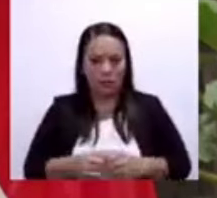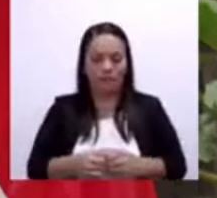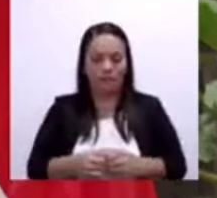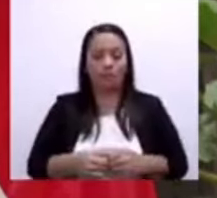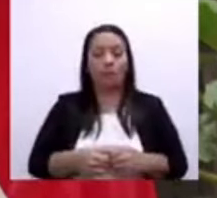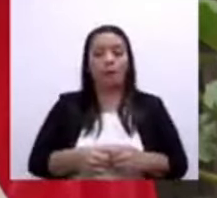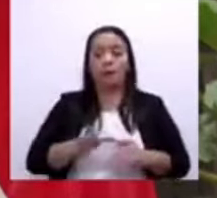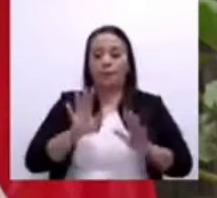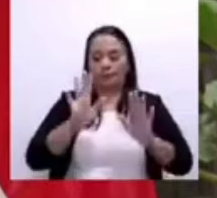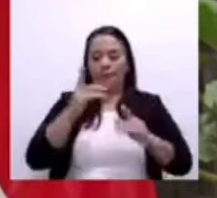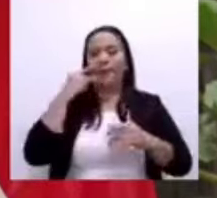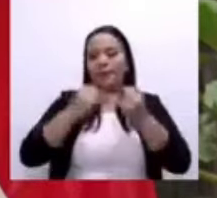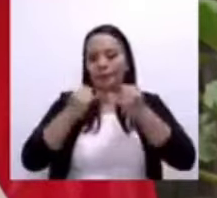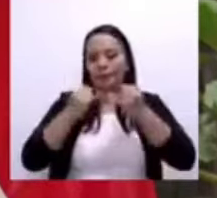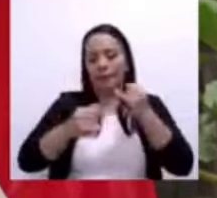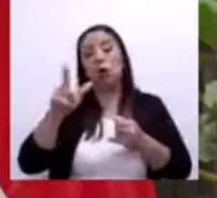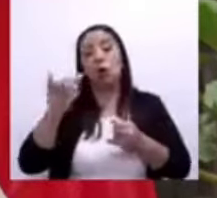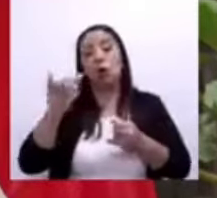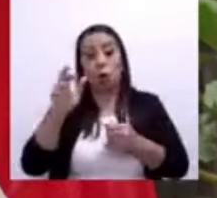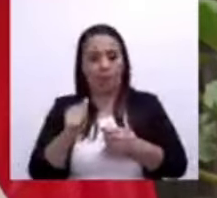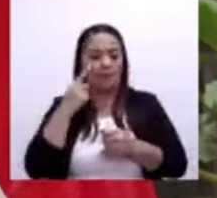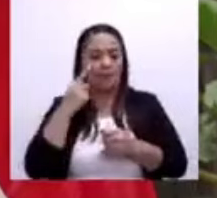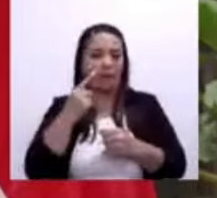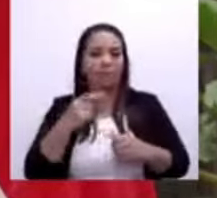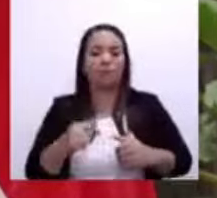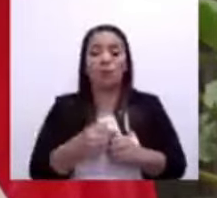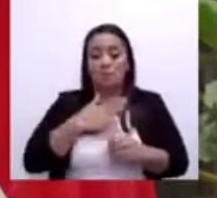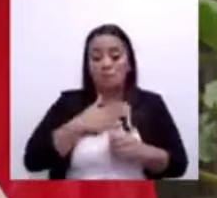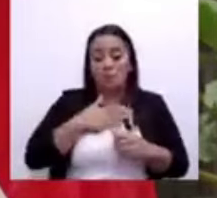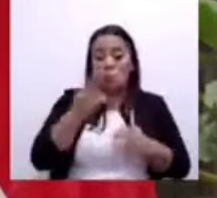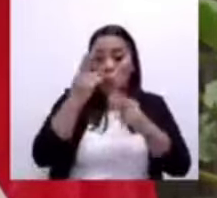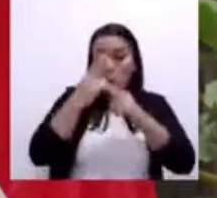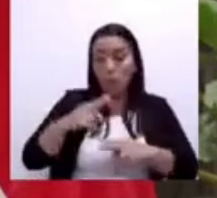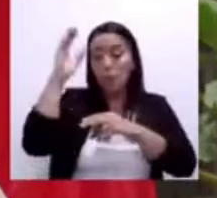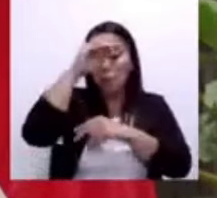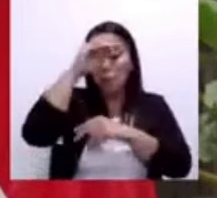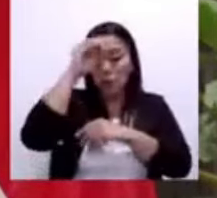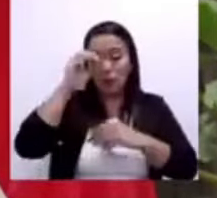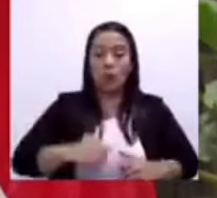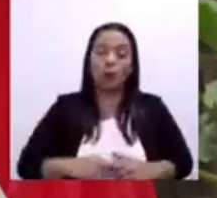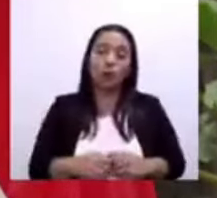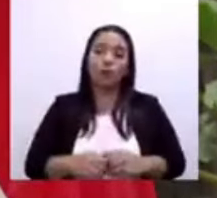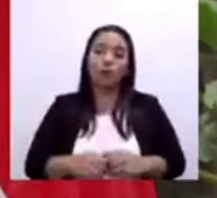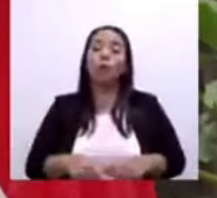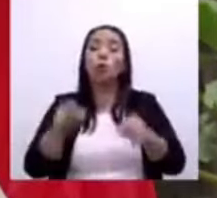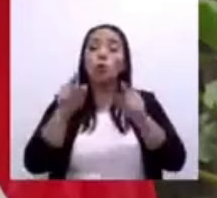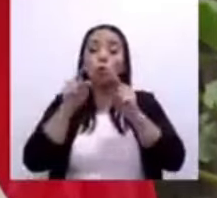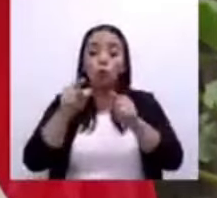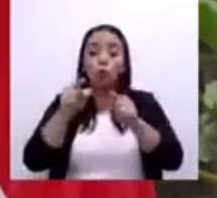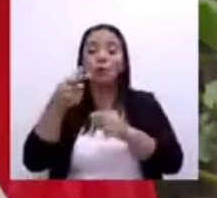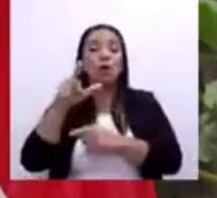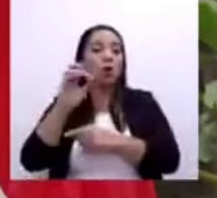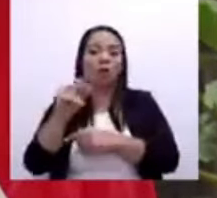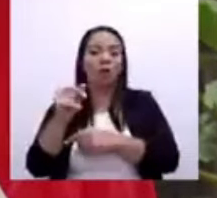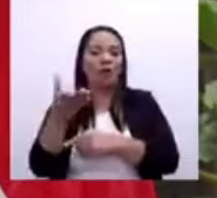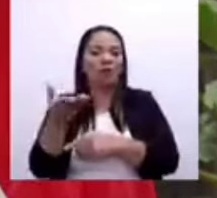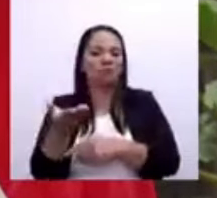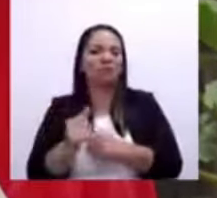que en mi humilde opinión usted no tiene las condiciones